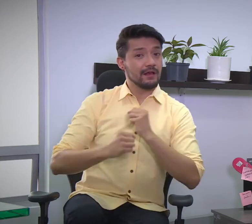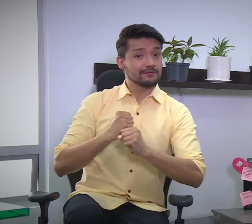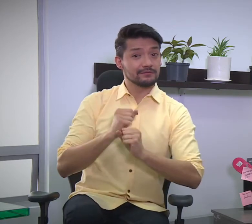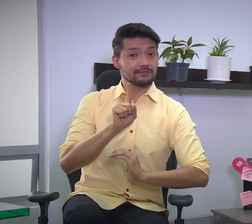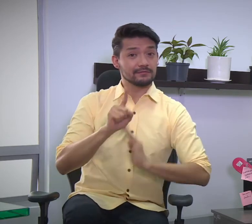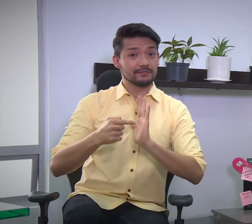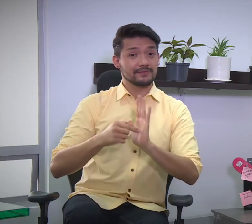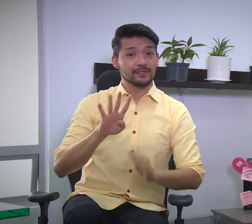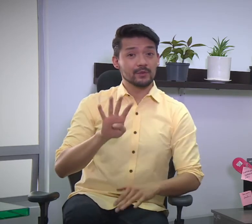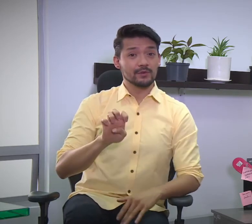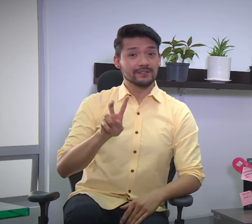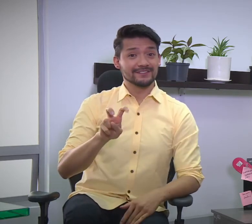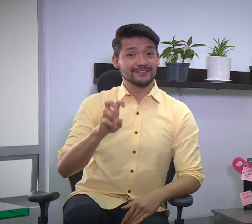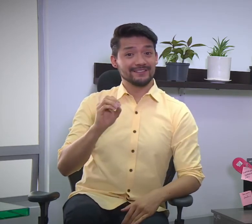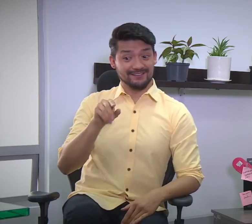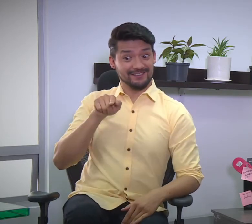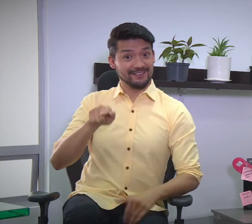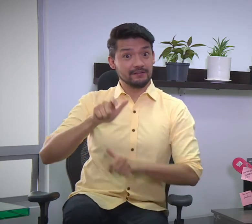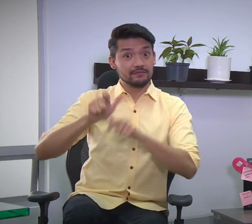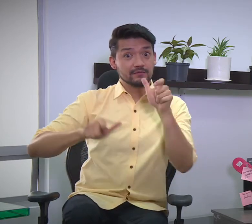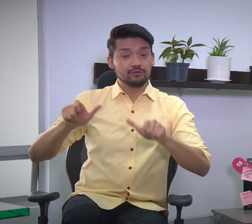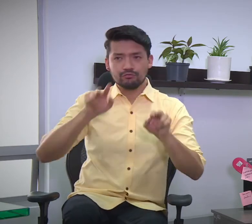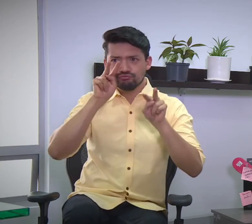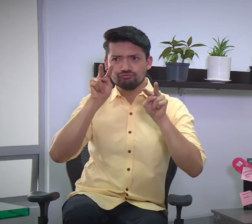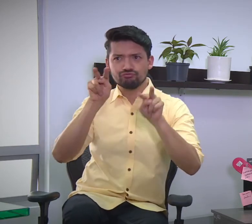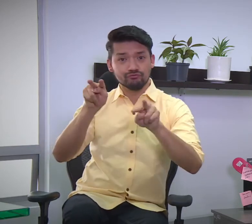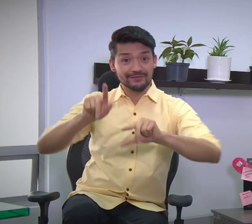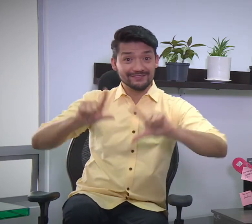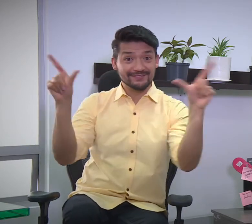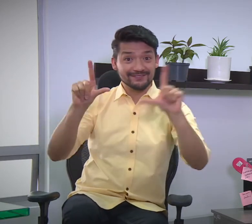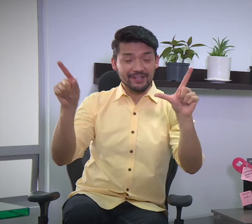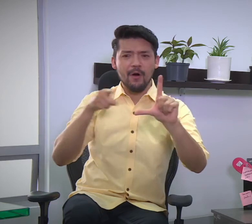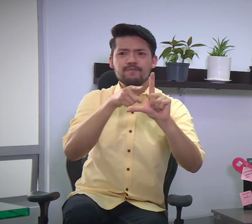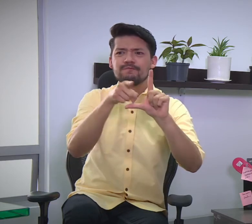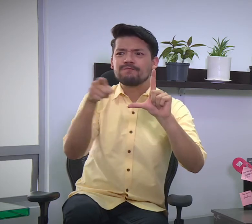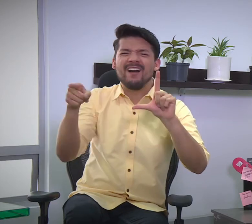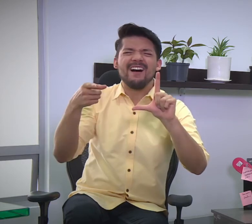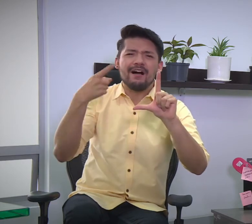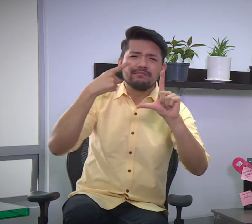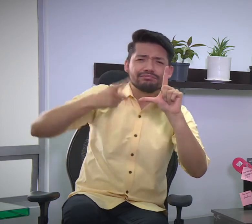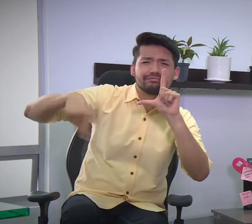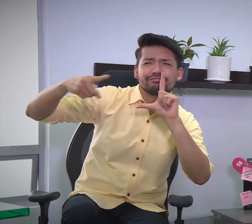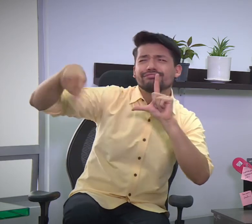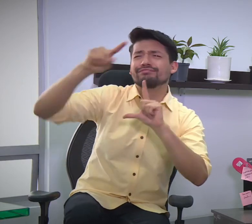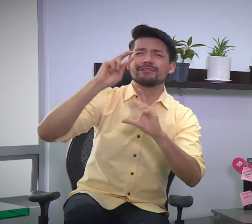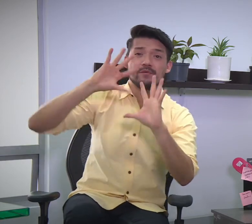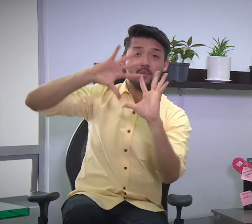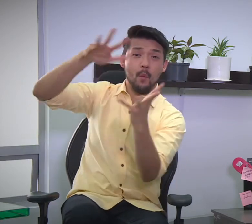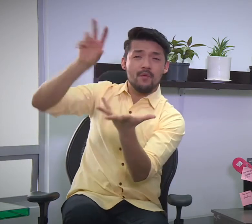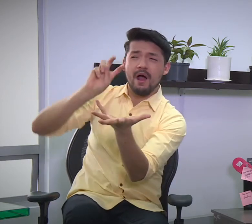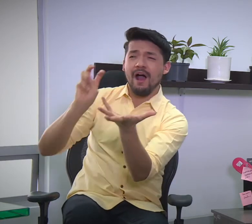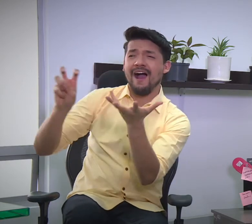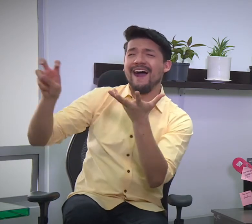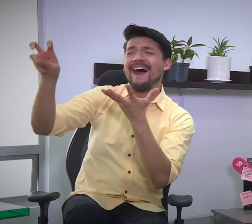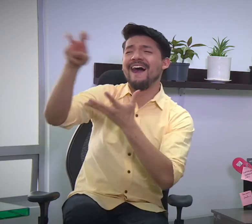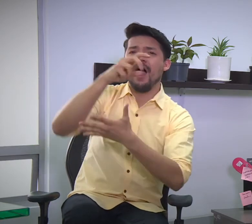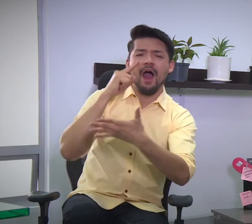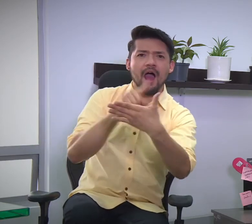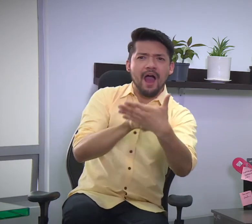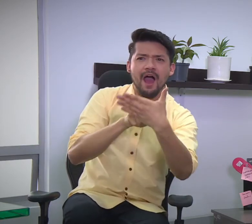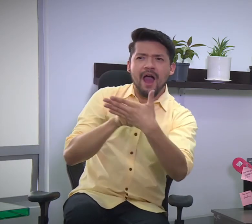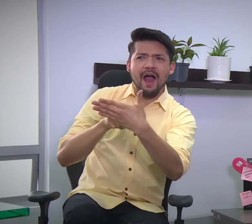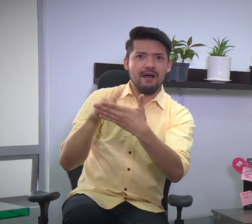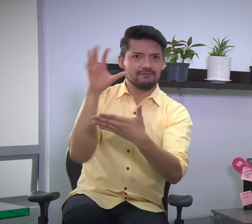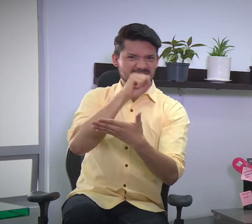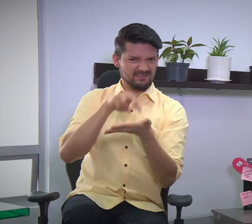70 muchos, muchísimos colombianos lograron viajar gratis. Y se preguntan ustedes cómo lo